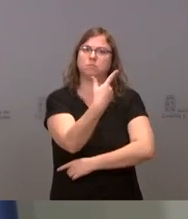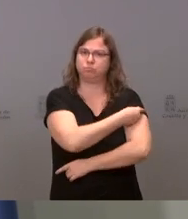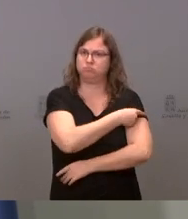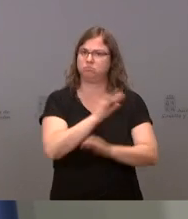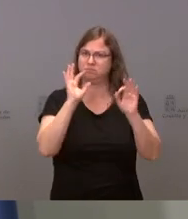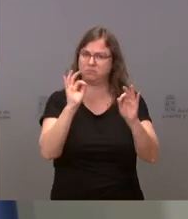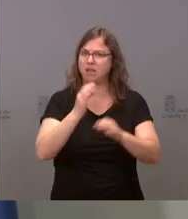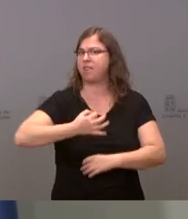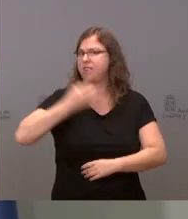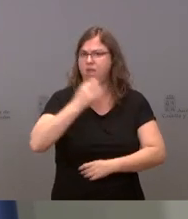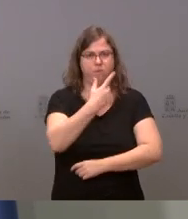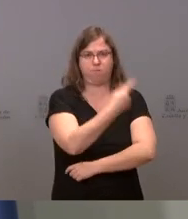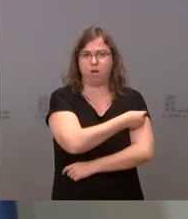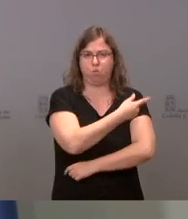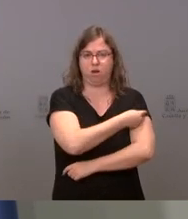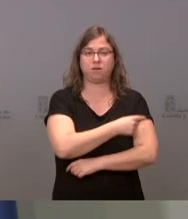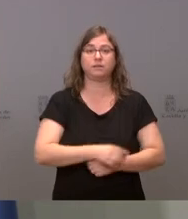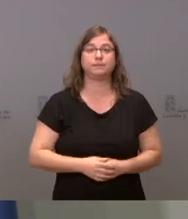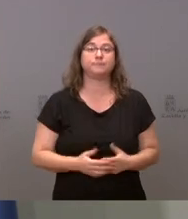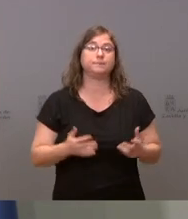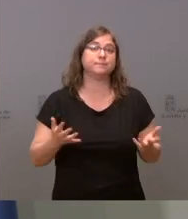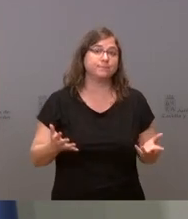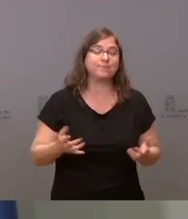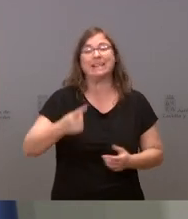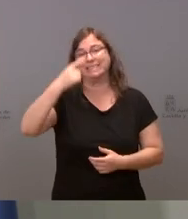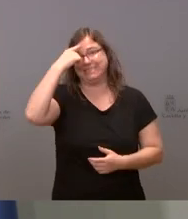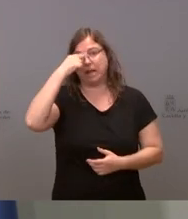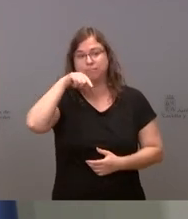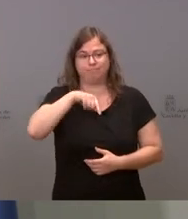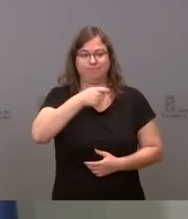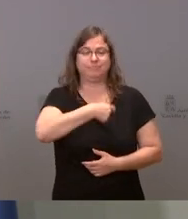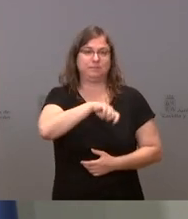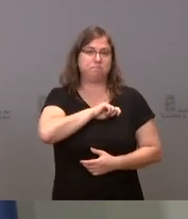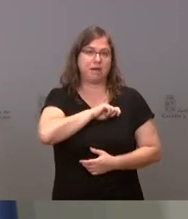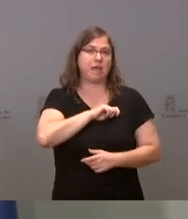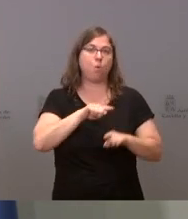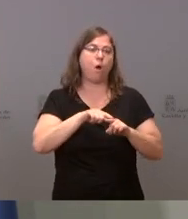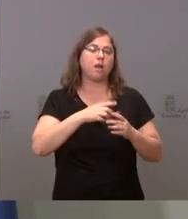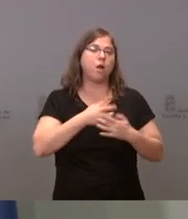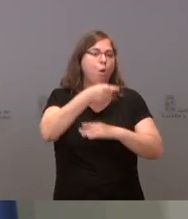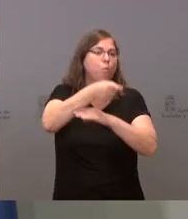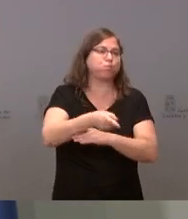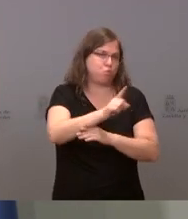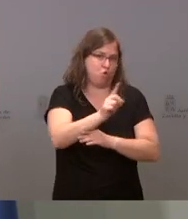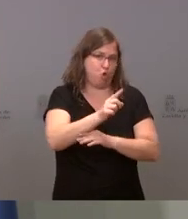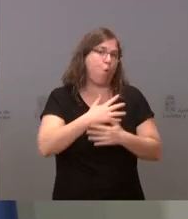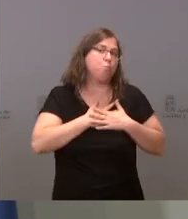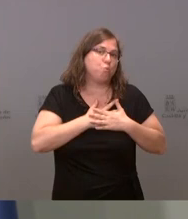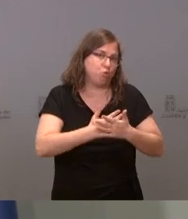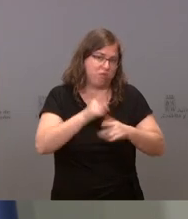Por tanto, tienen que ser vacunadas. Ustedes saben que en este país la vacunación es voluntaria, pero nosotros aconsejamos